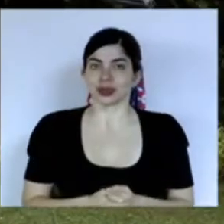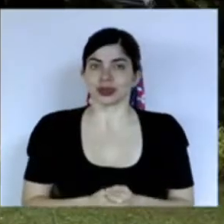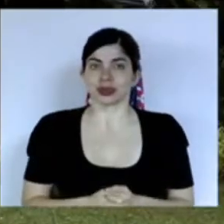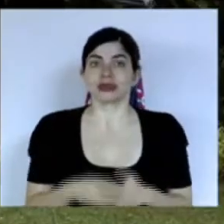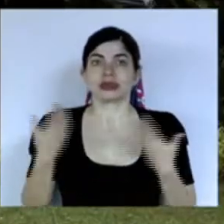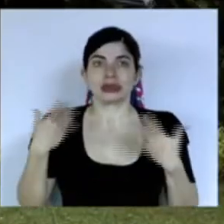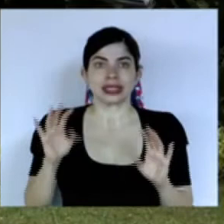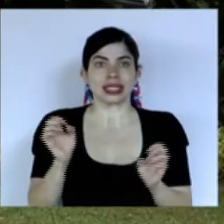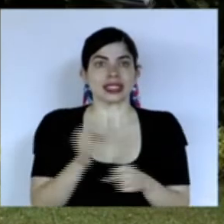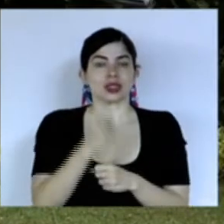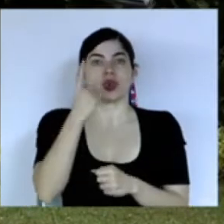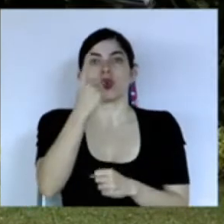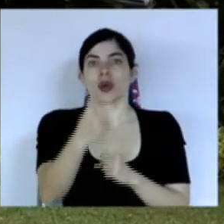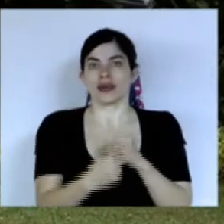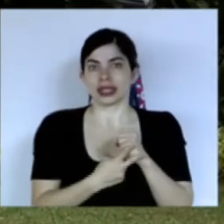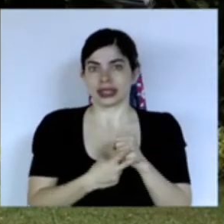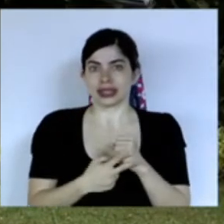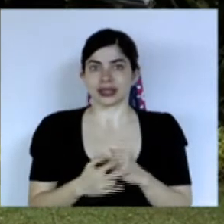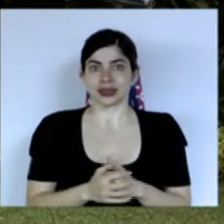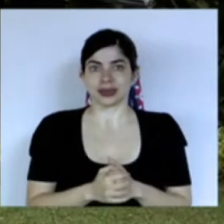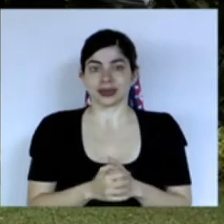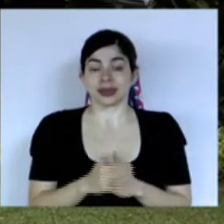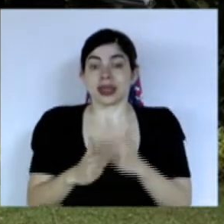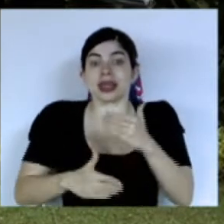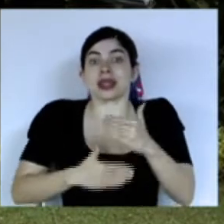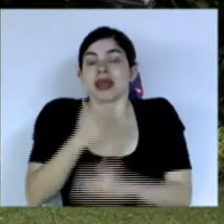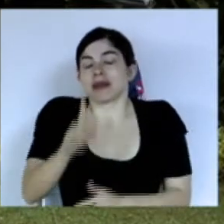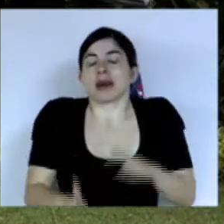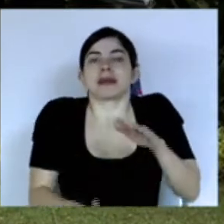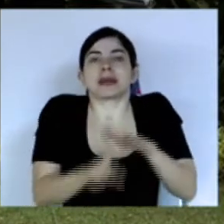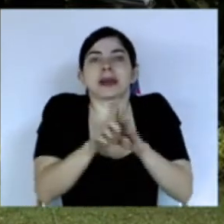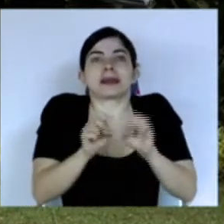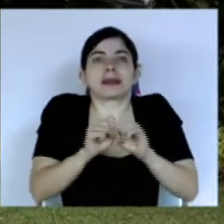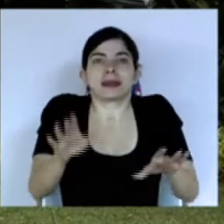ya lo hicimos una vez y después vino la pandemia